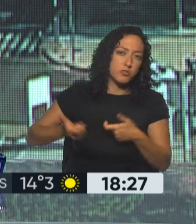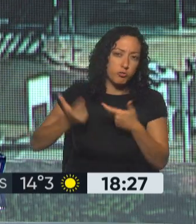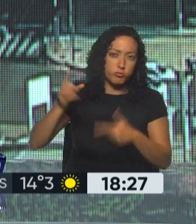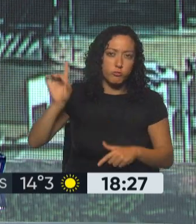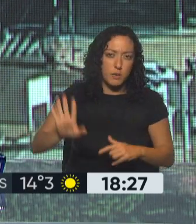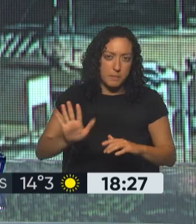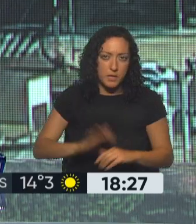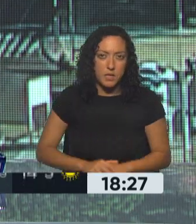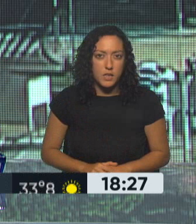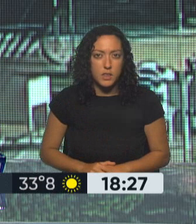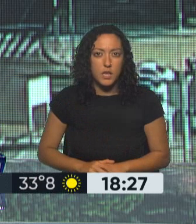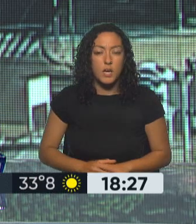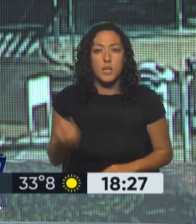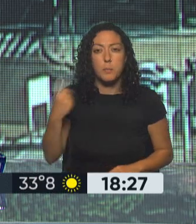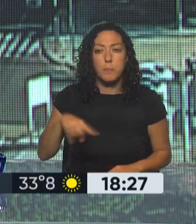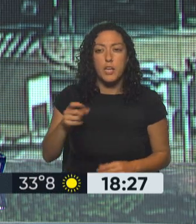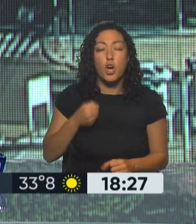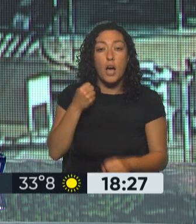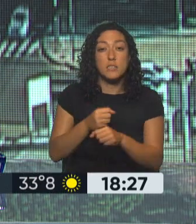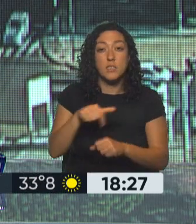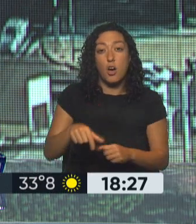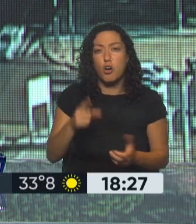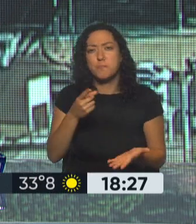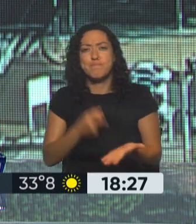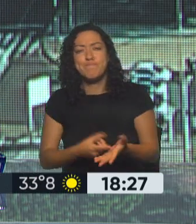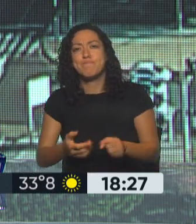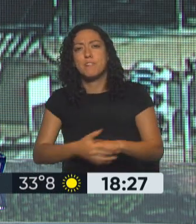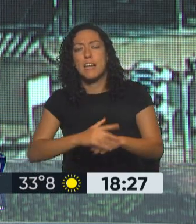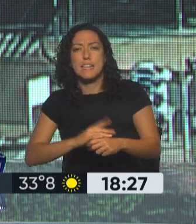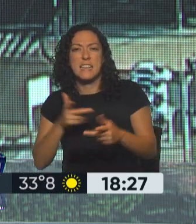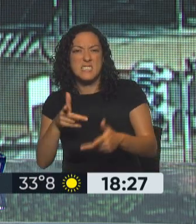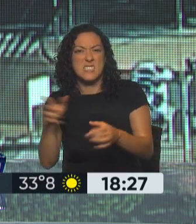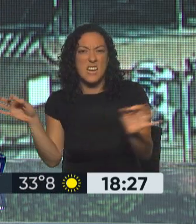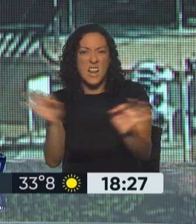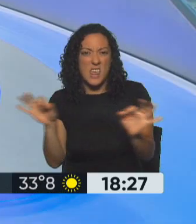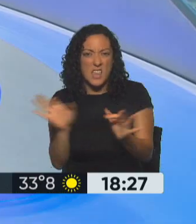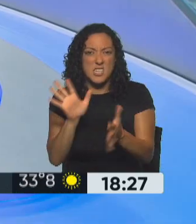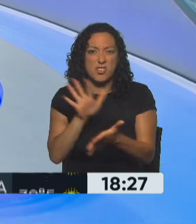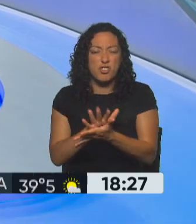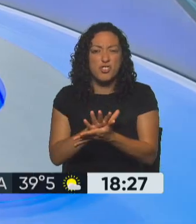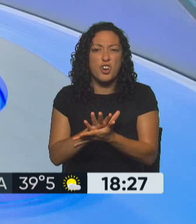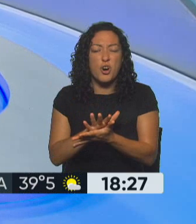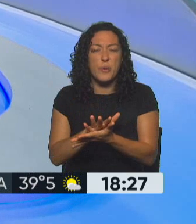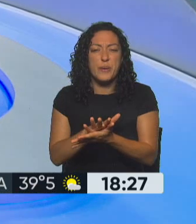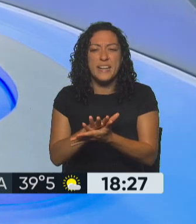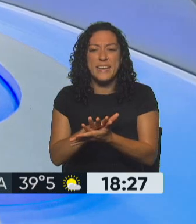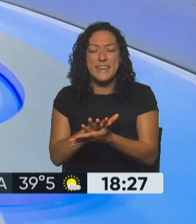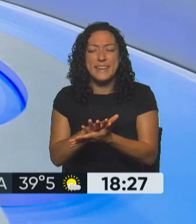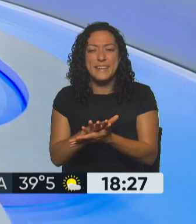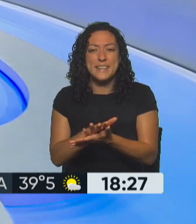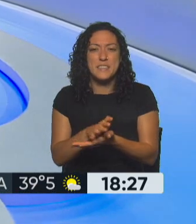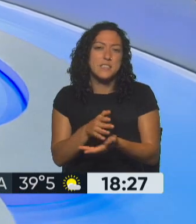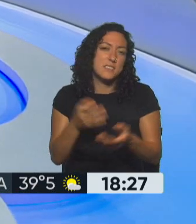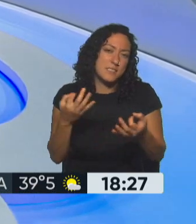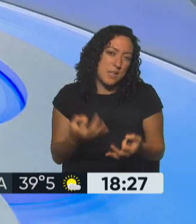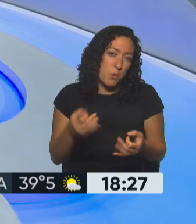Argentina. Lo que no termina de resolver ni definir Horacio Rodríguez Larreta es, ¿cómo se hace? Porque es lo que seguramente cualquiera se pregunta,